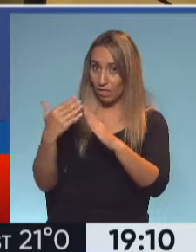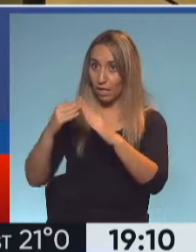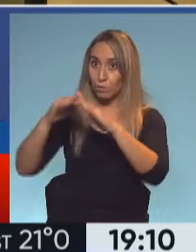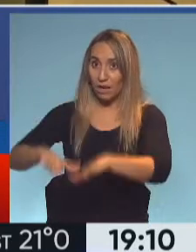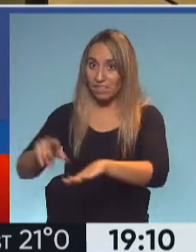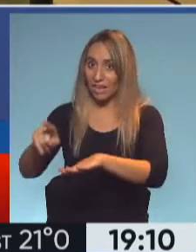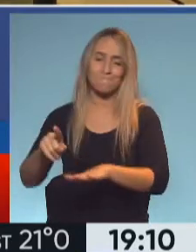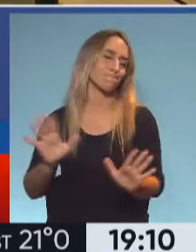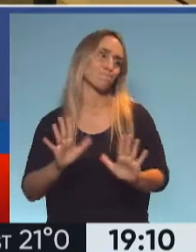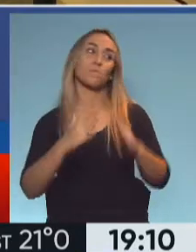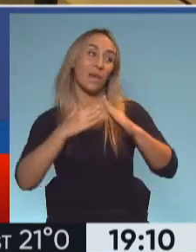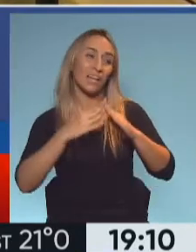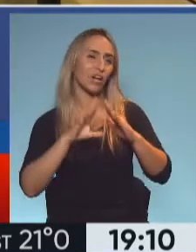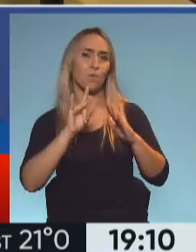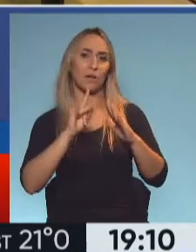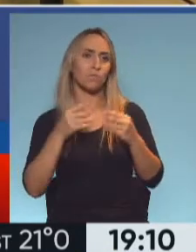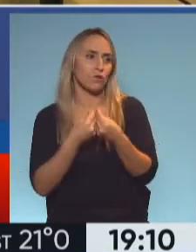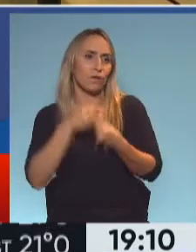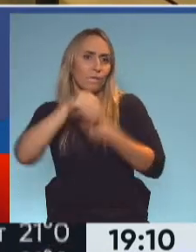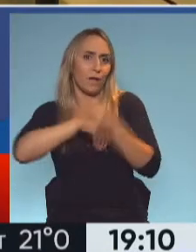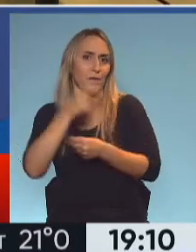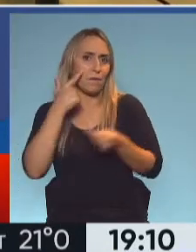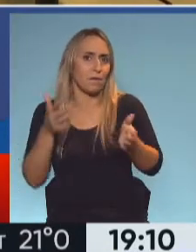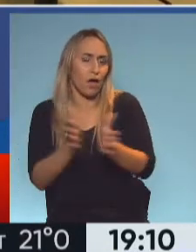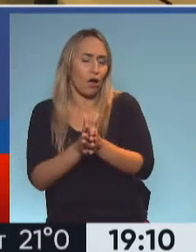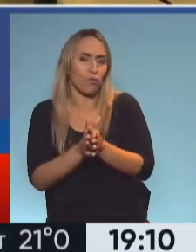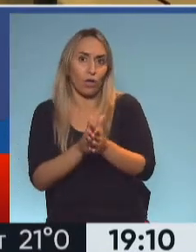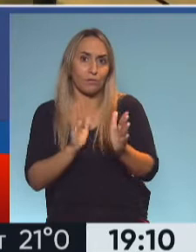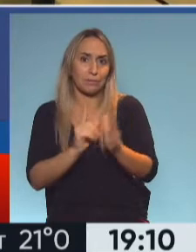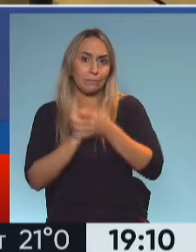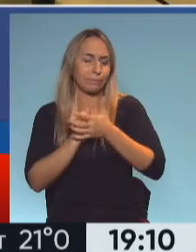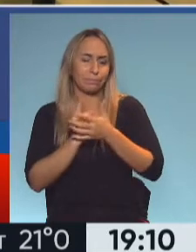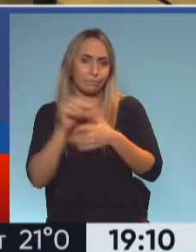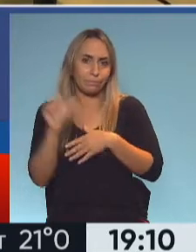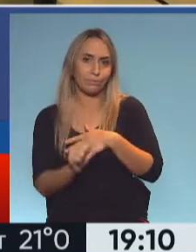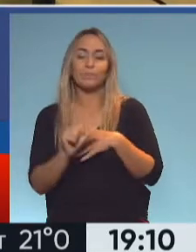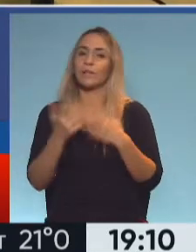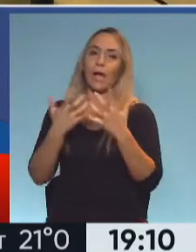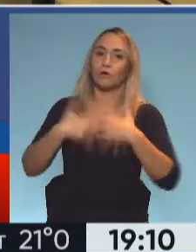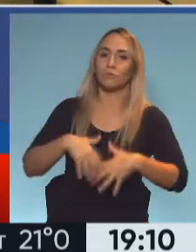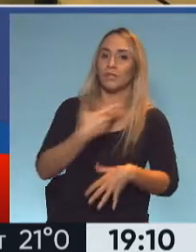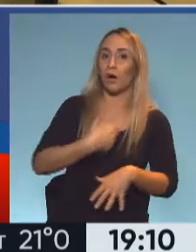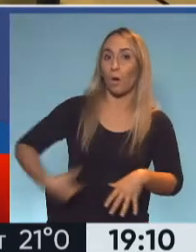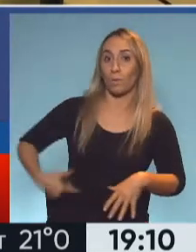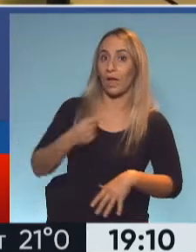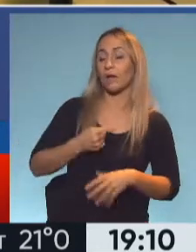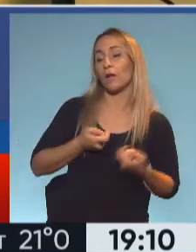decís, no, es bastante complicado porque tengo muchos familiares en casa, automáticamente el gobierno de la ciudad te brinda una